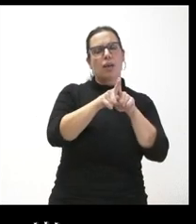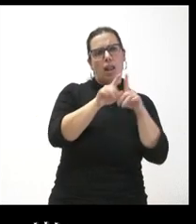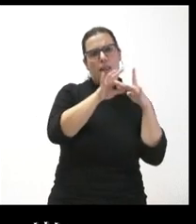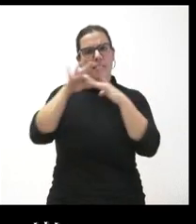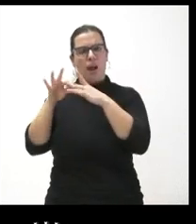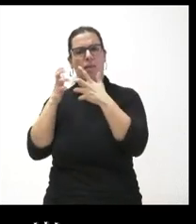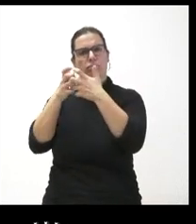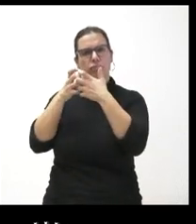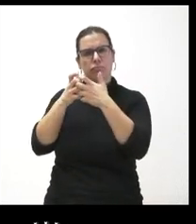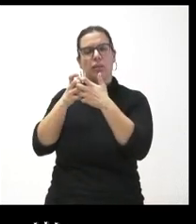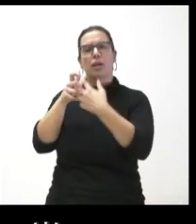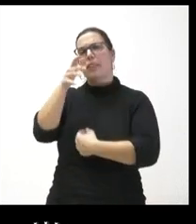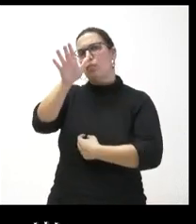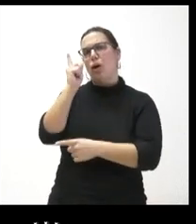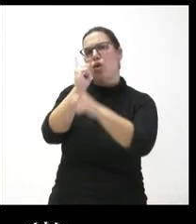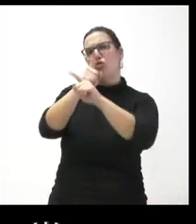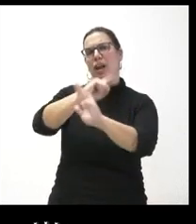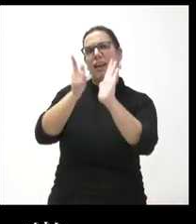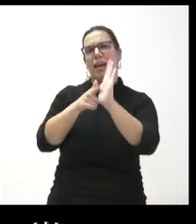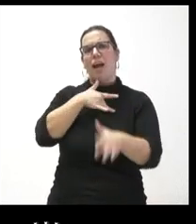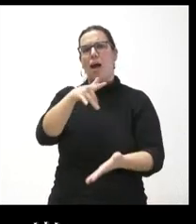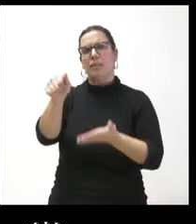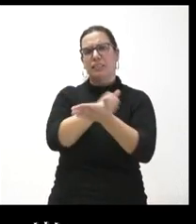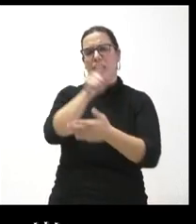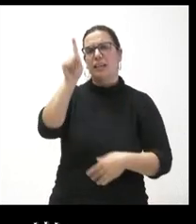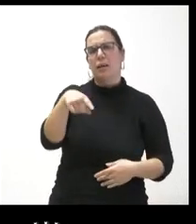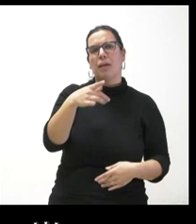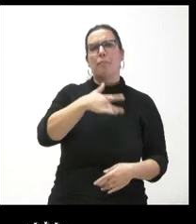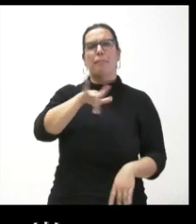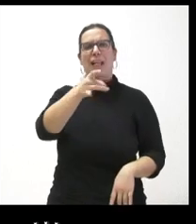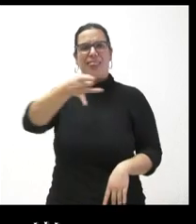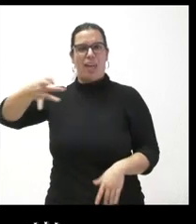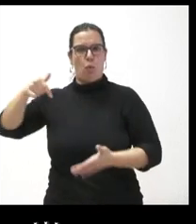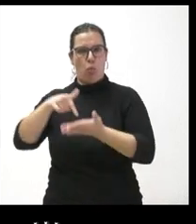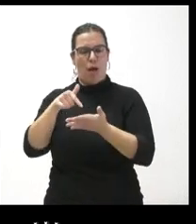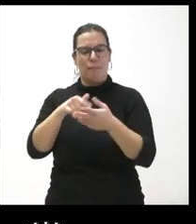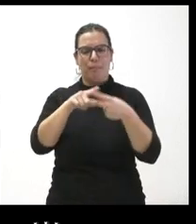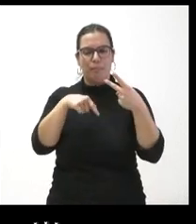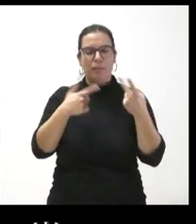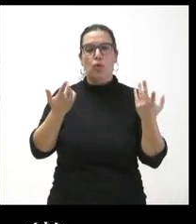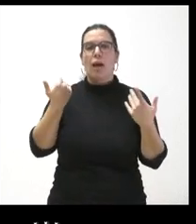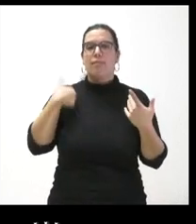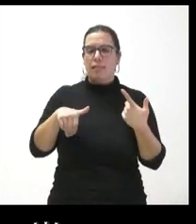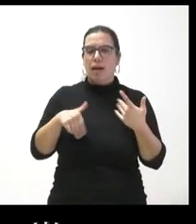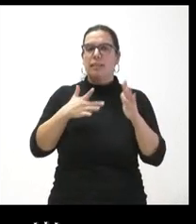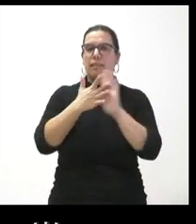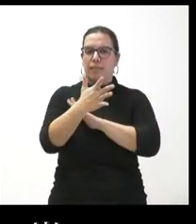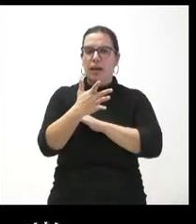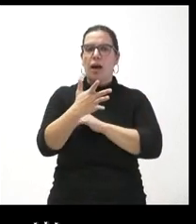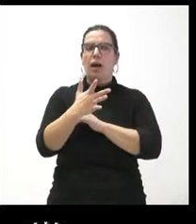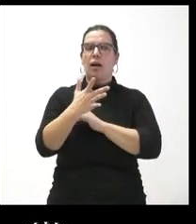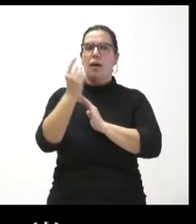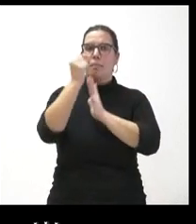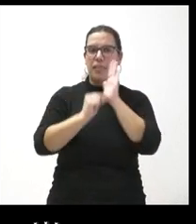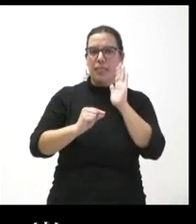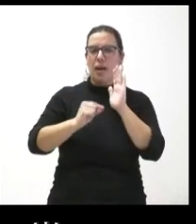contra esta ley de amnistía y con la condonación de la deuda no sé si este paso ya da lugar a que se adopte alguna medida